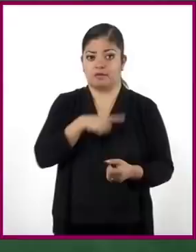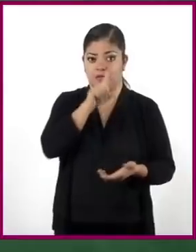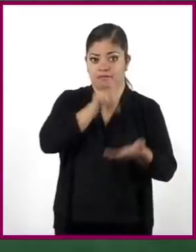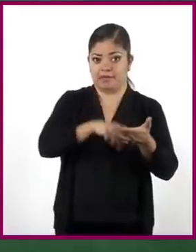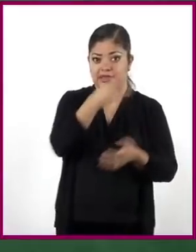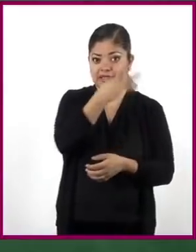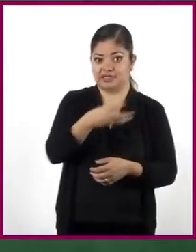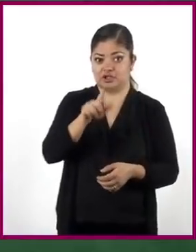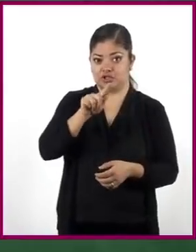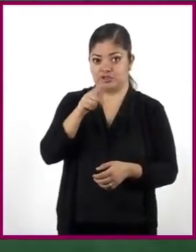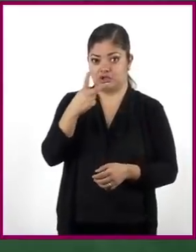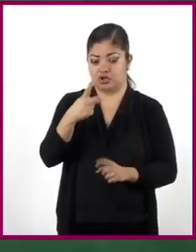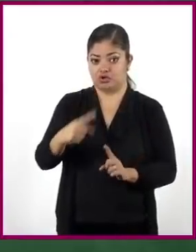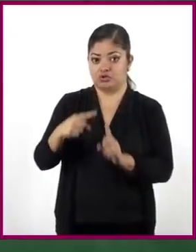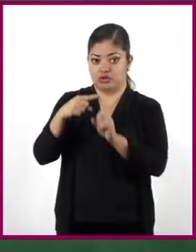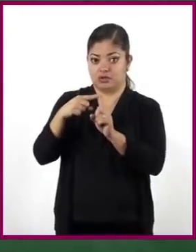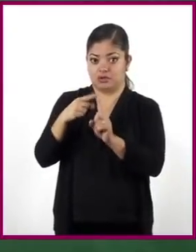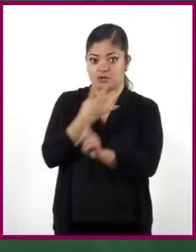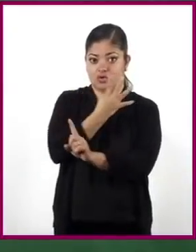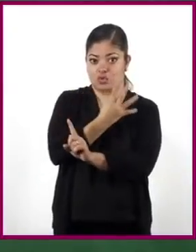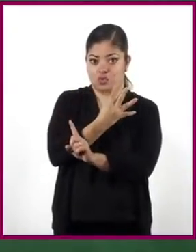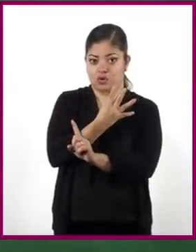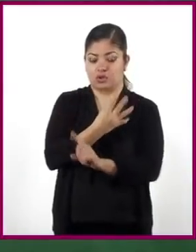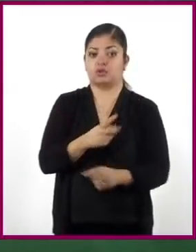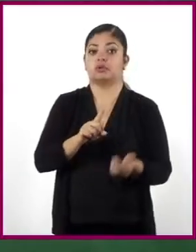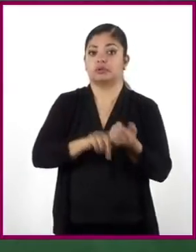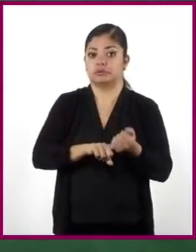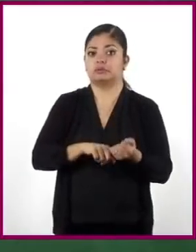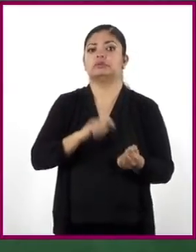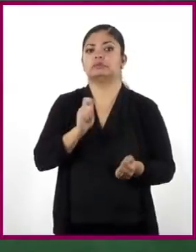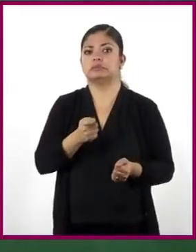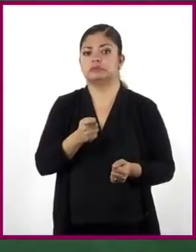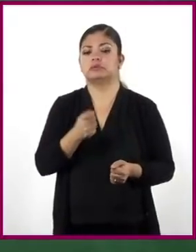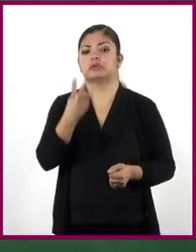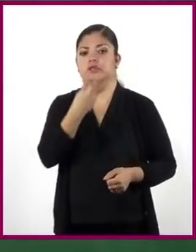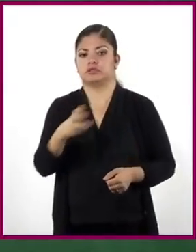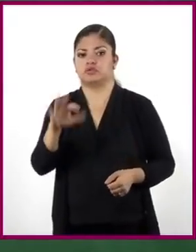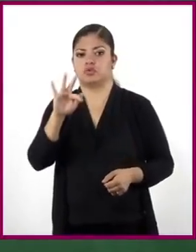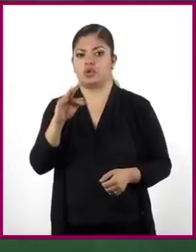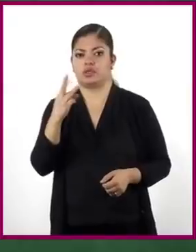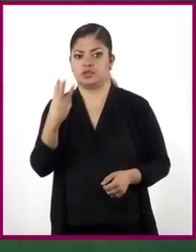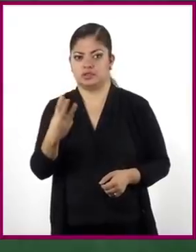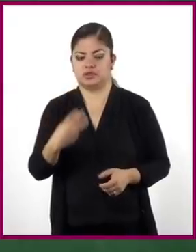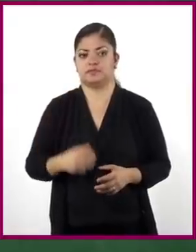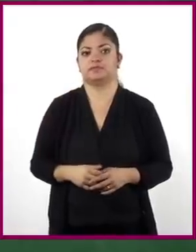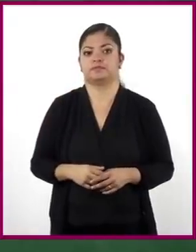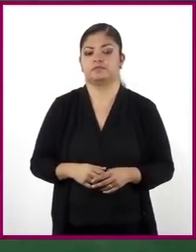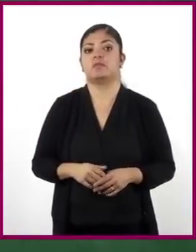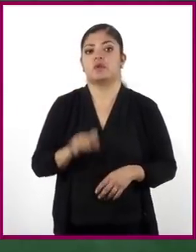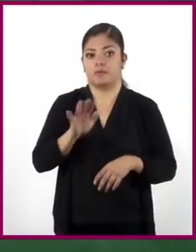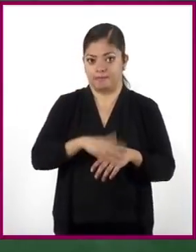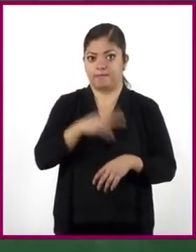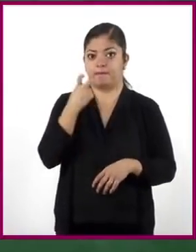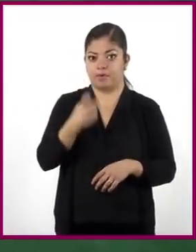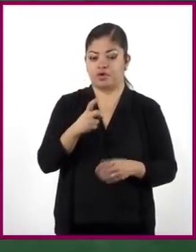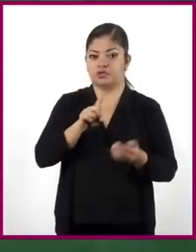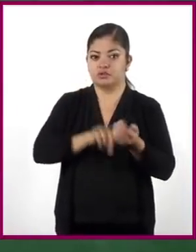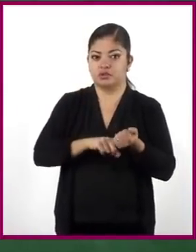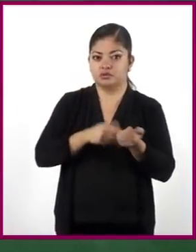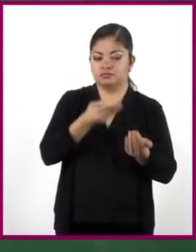,372 entre 4, que es 343. Entonces, la constante de